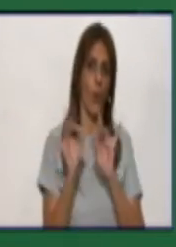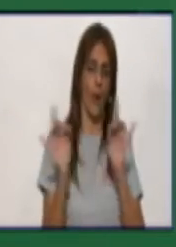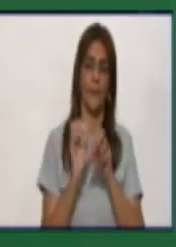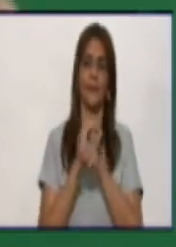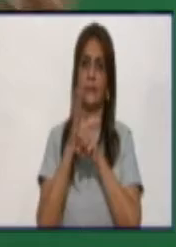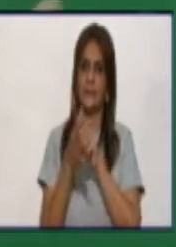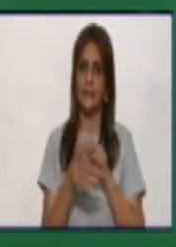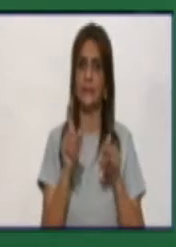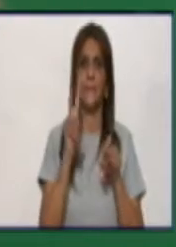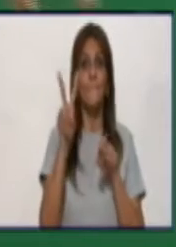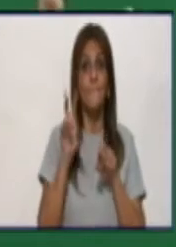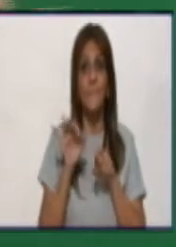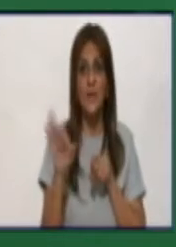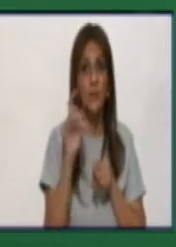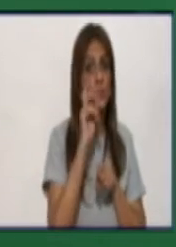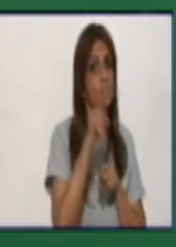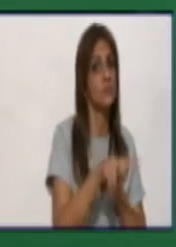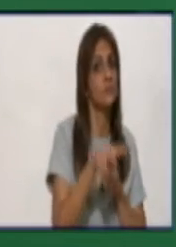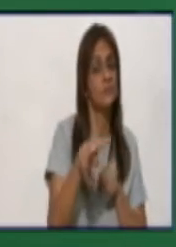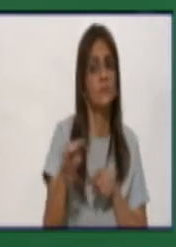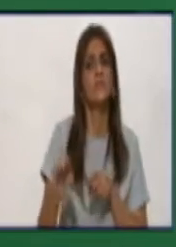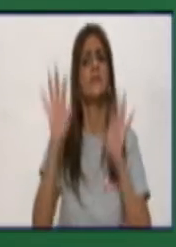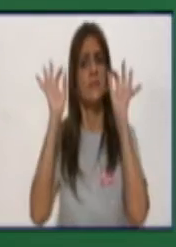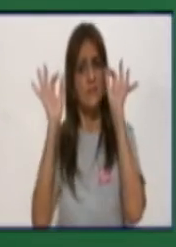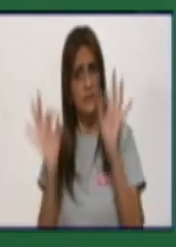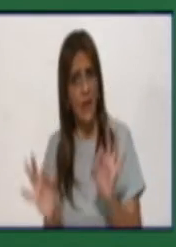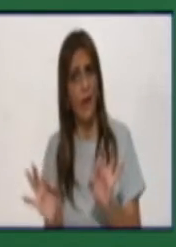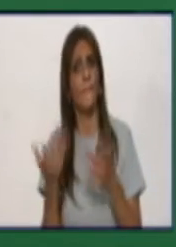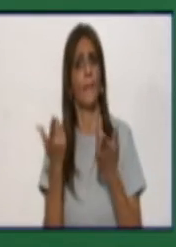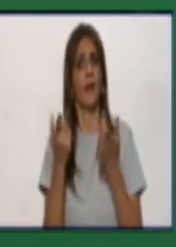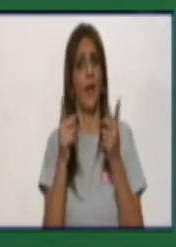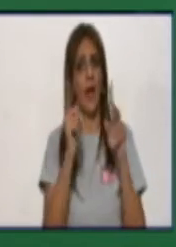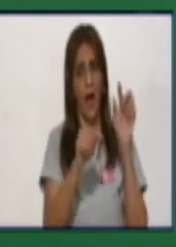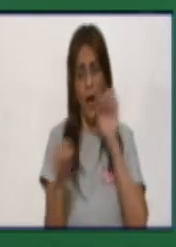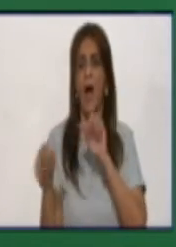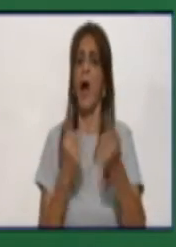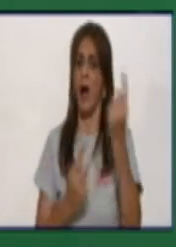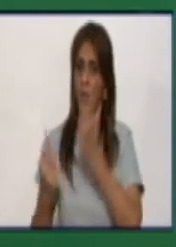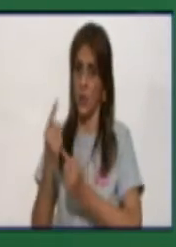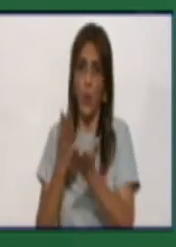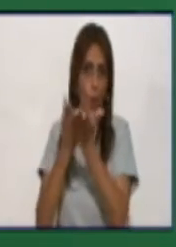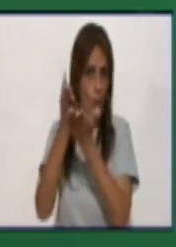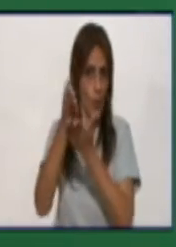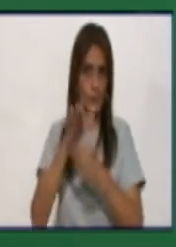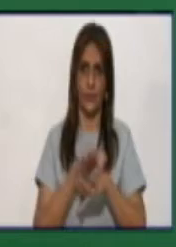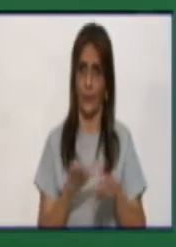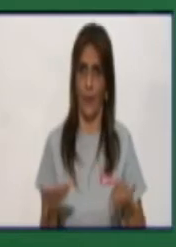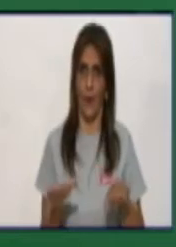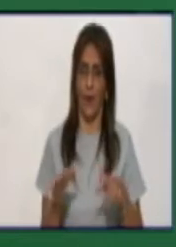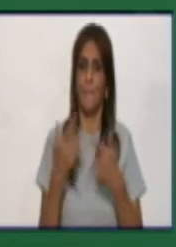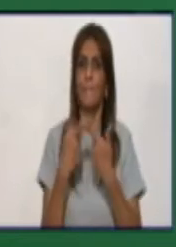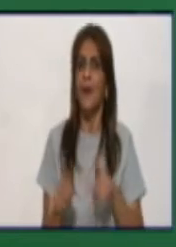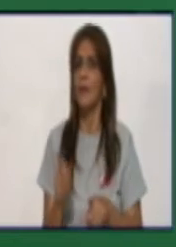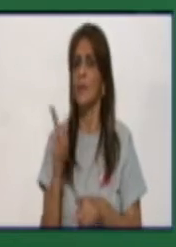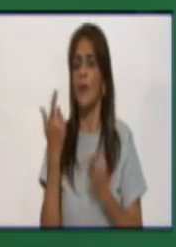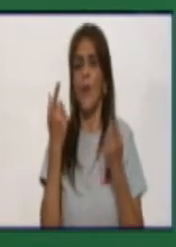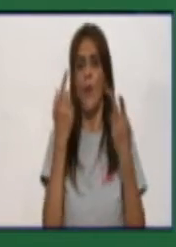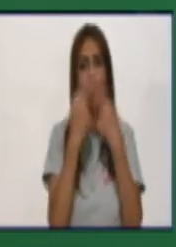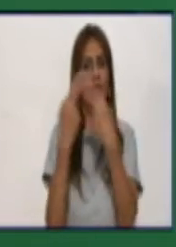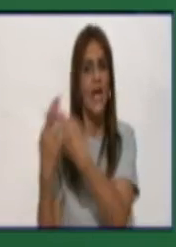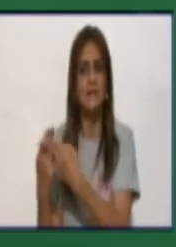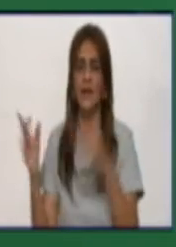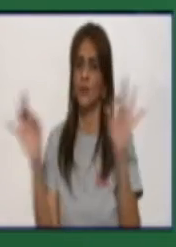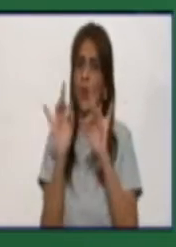del virus y estará, siempre va a haber casos. Por lo que la palabra hoy confianza, la confianza es nuestro mayor